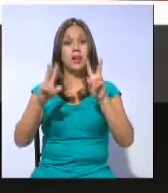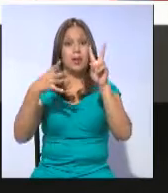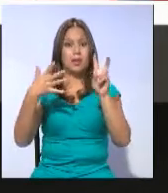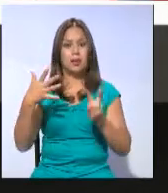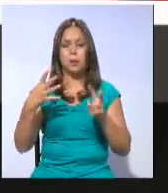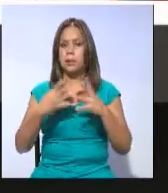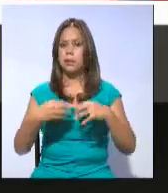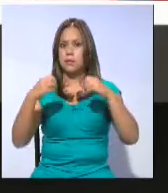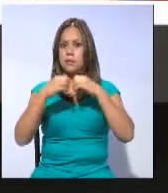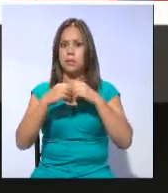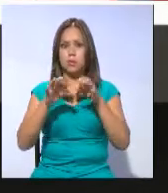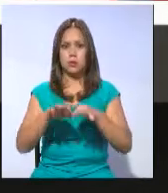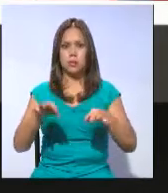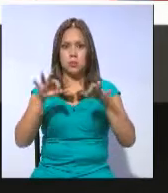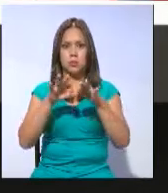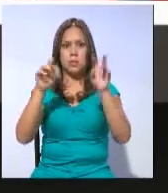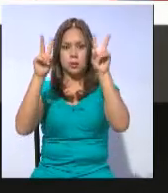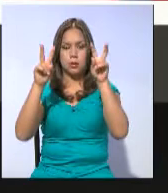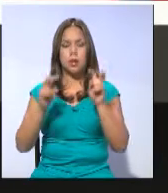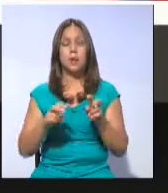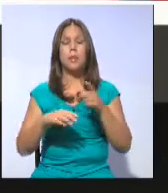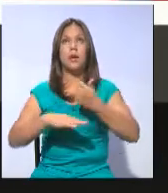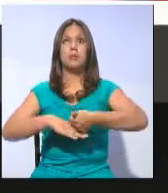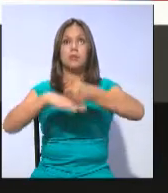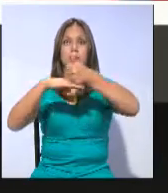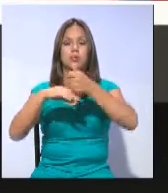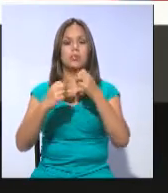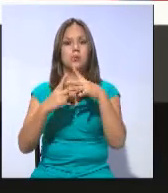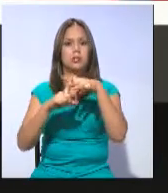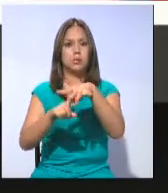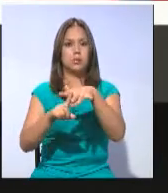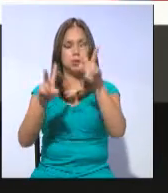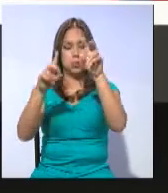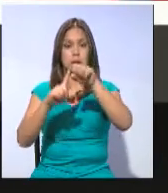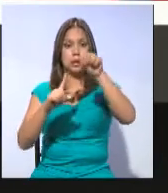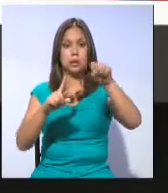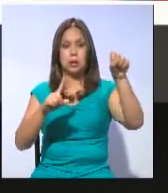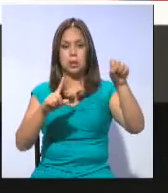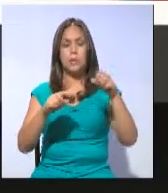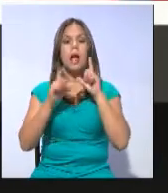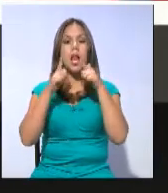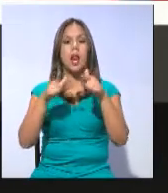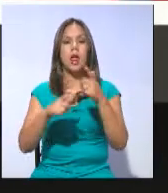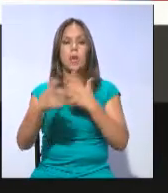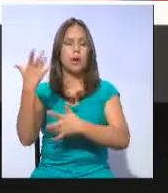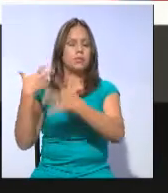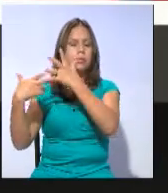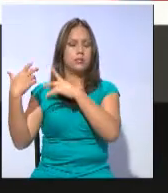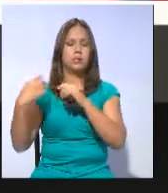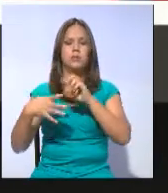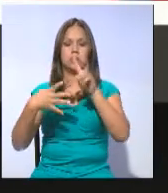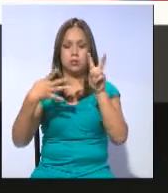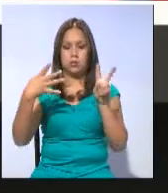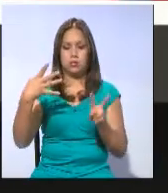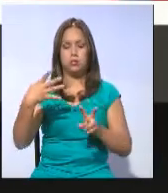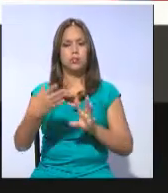interés consta la entidad reguladora, inclusión en el sistema educativo, la lengua ancestral, entre otros aspectos.